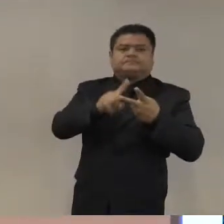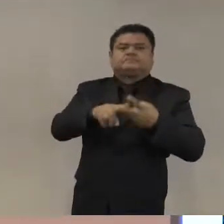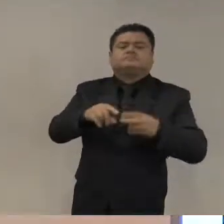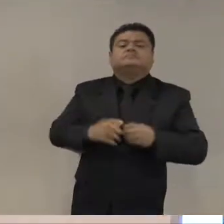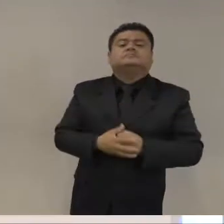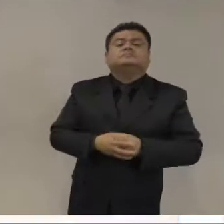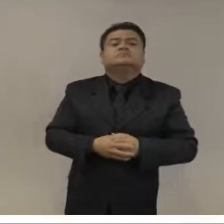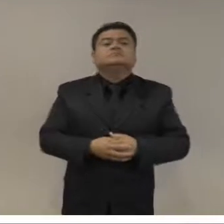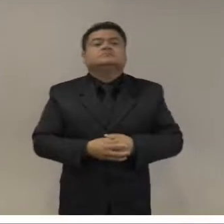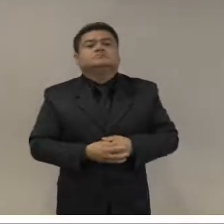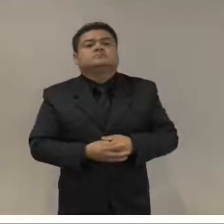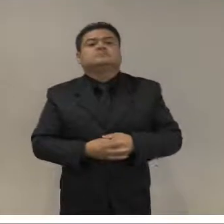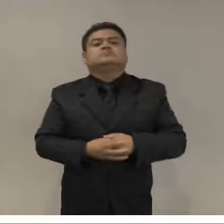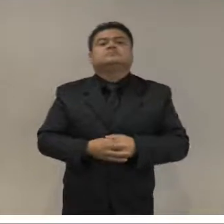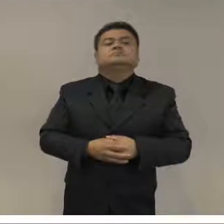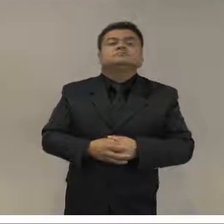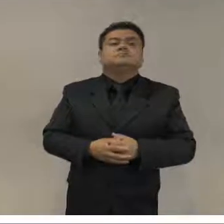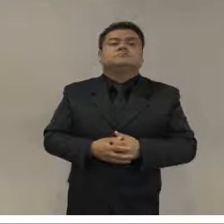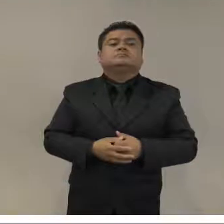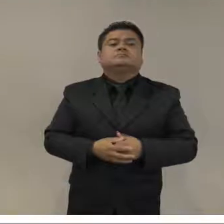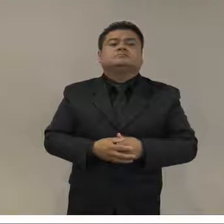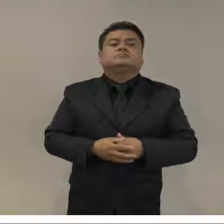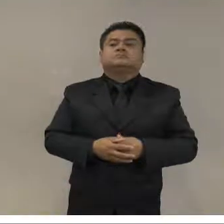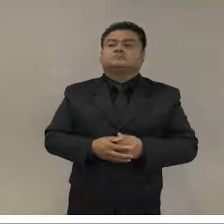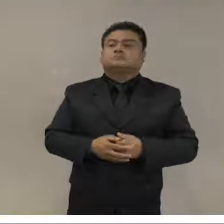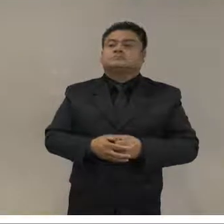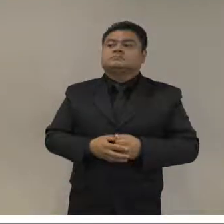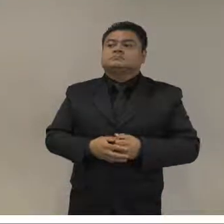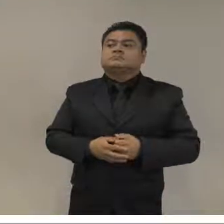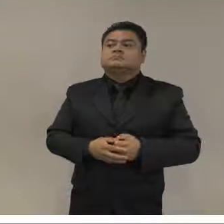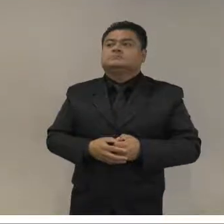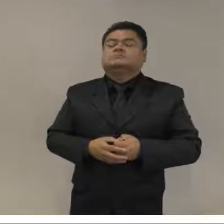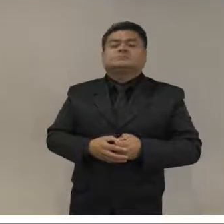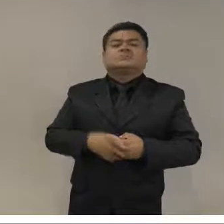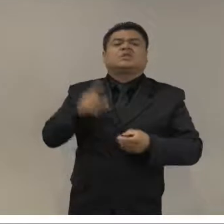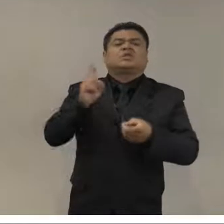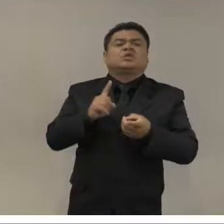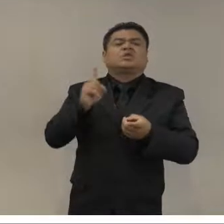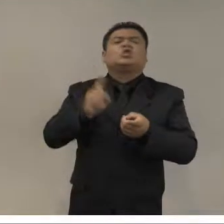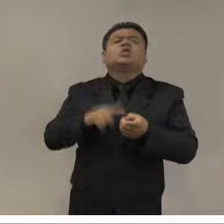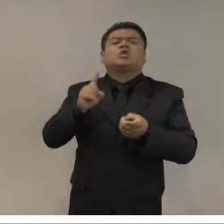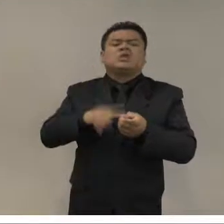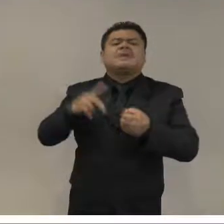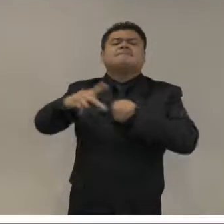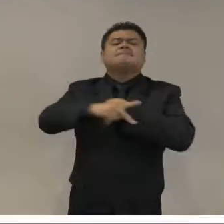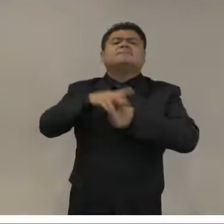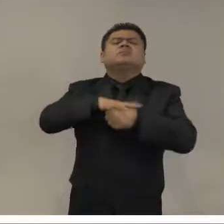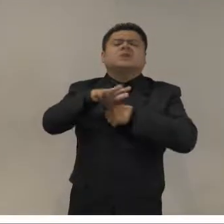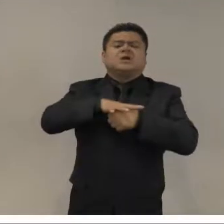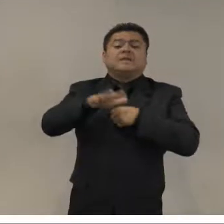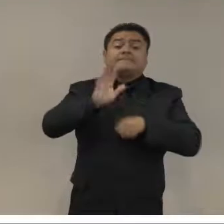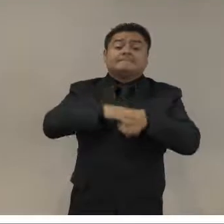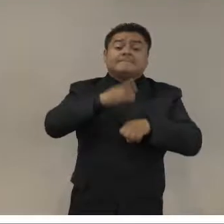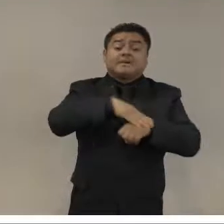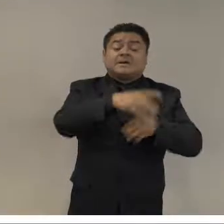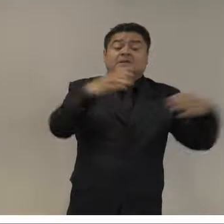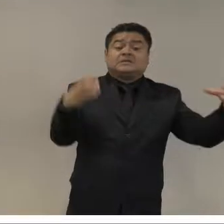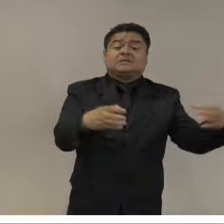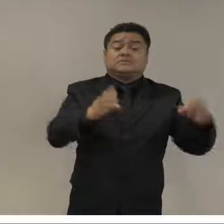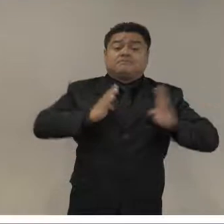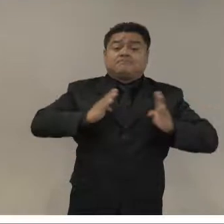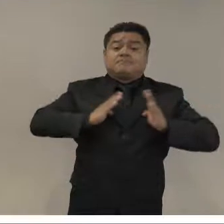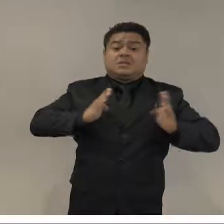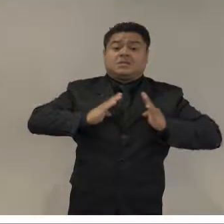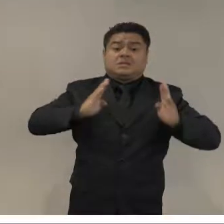de las Fuerzas Armadas en la seguridad interna? Y en este momento, la respuesta sería en todos lados, everywhere. En gran parte de la región,